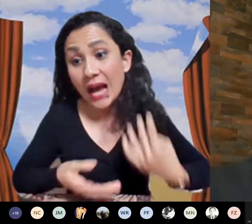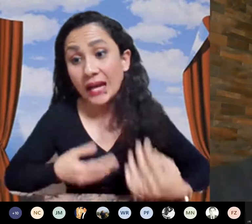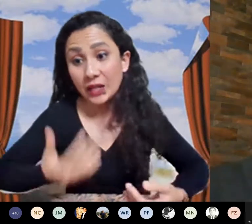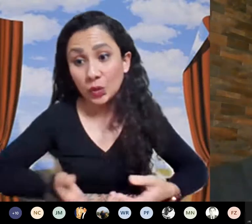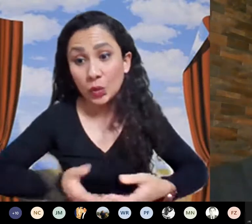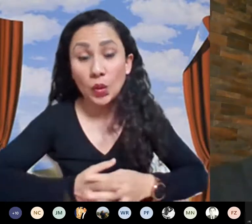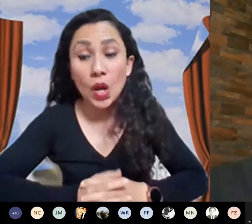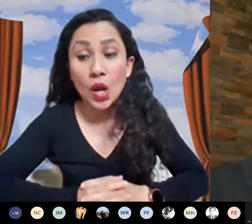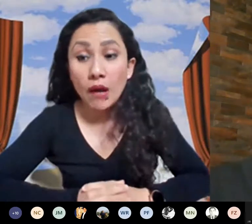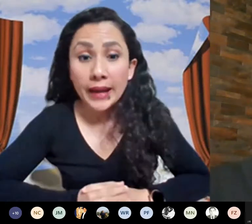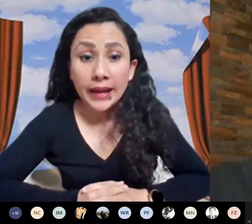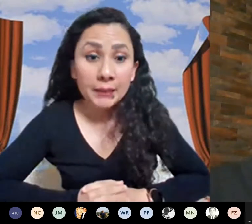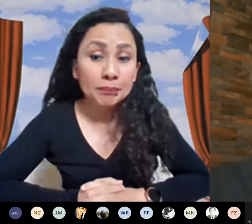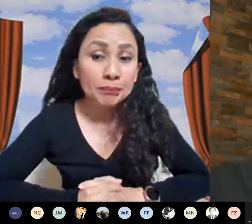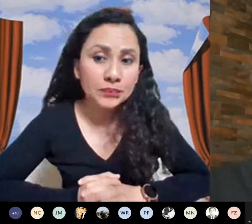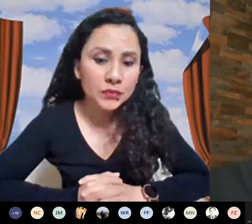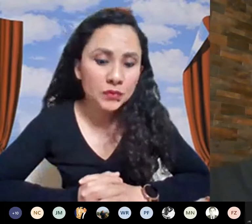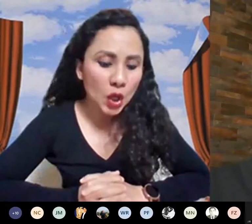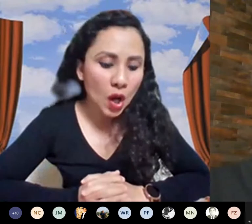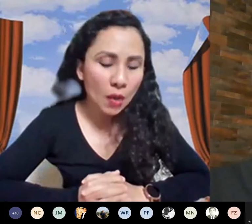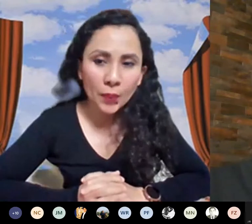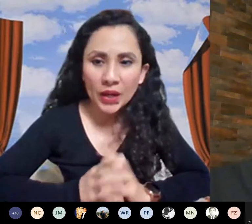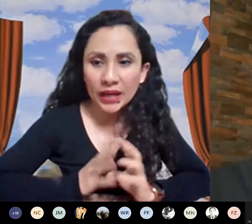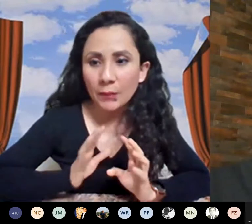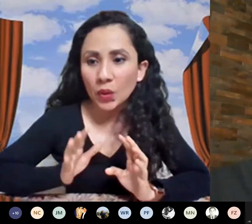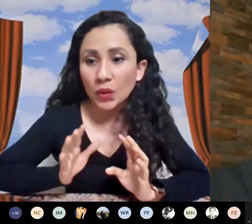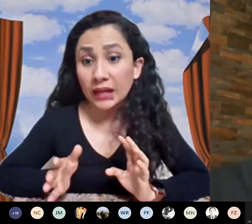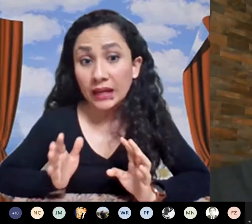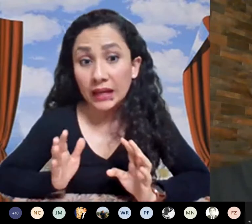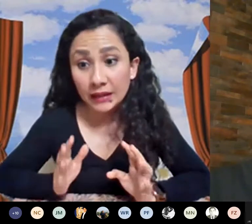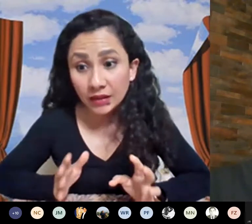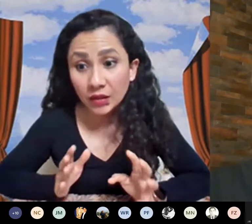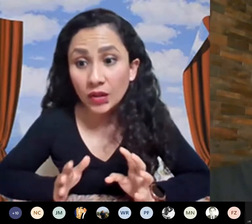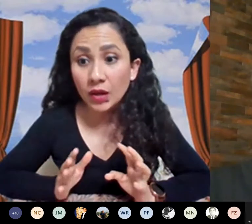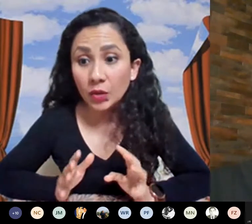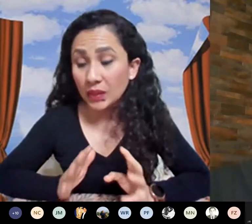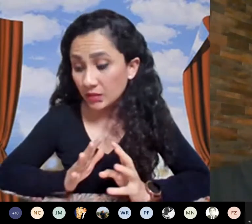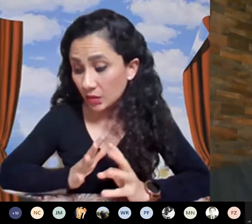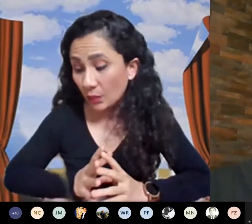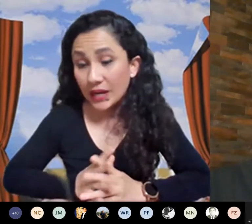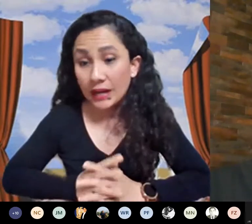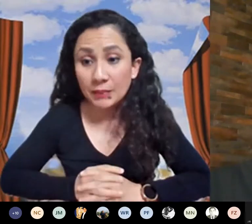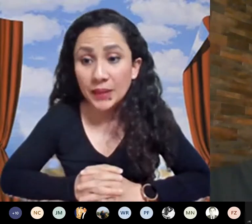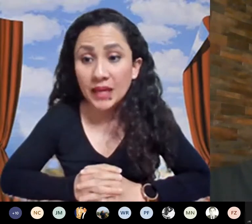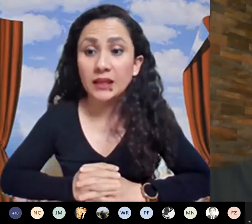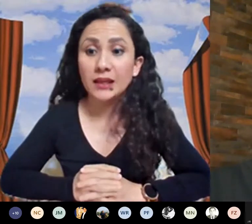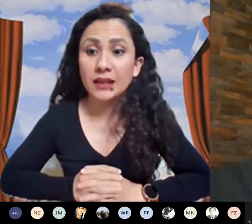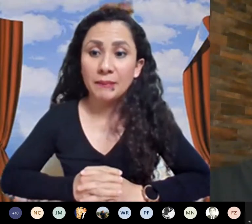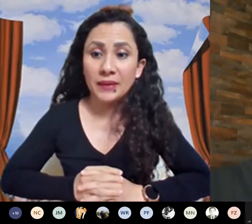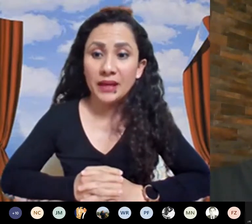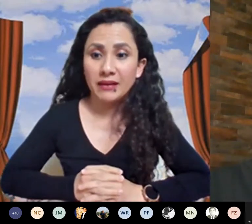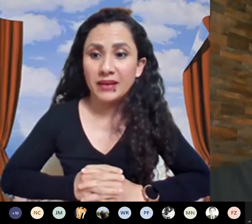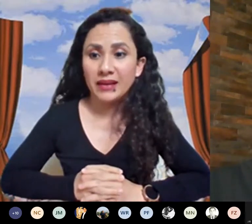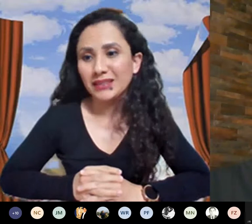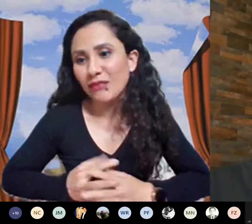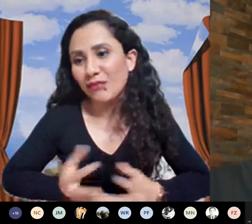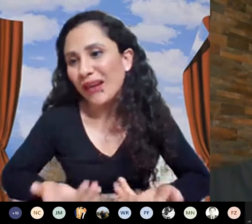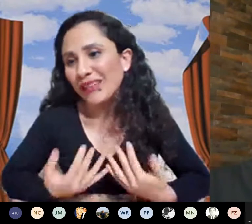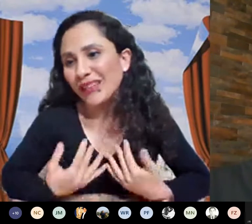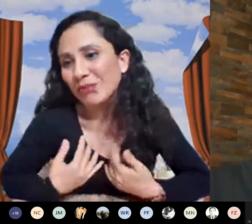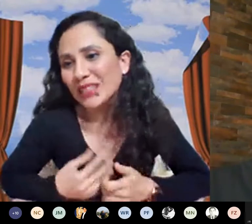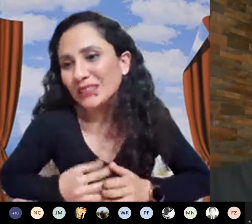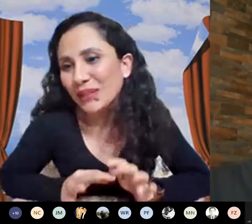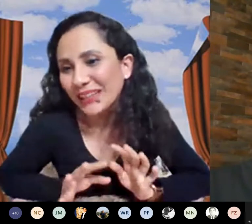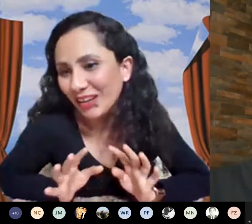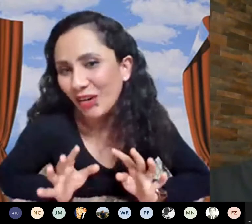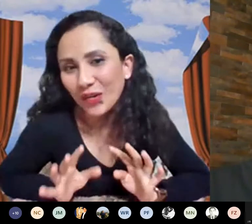lenguaje en todo yo por ejemplo el genético de agrupación para Bifarkin que ese